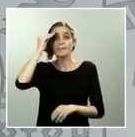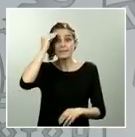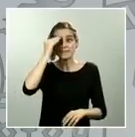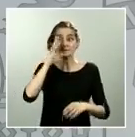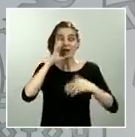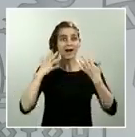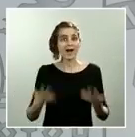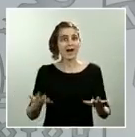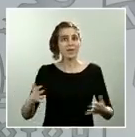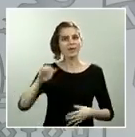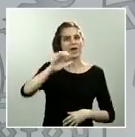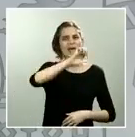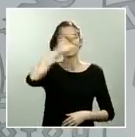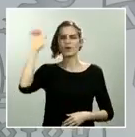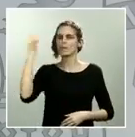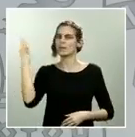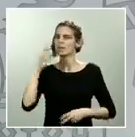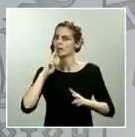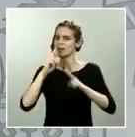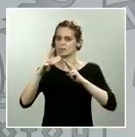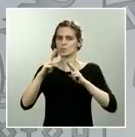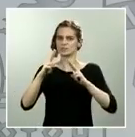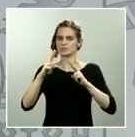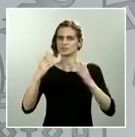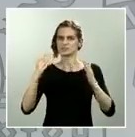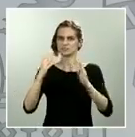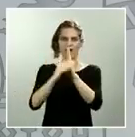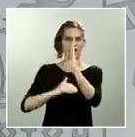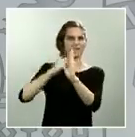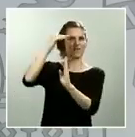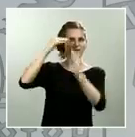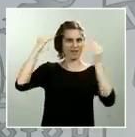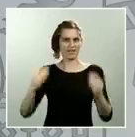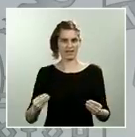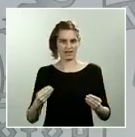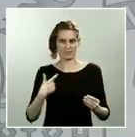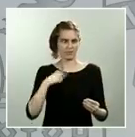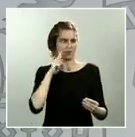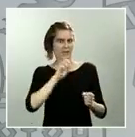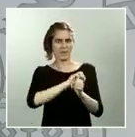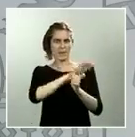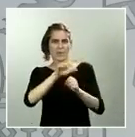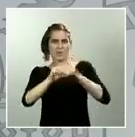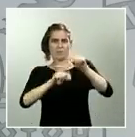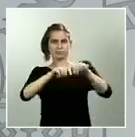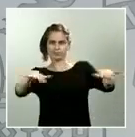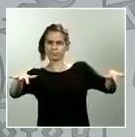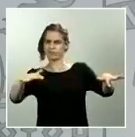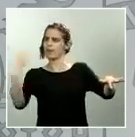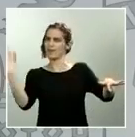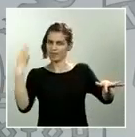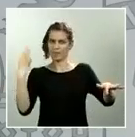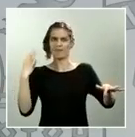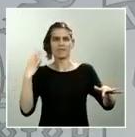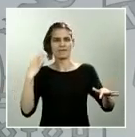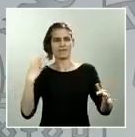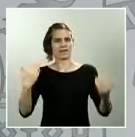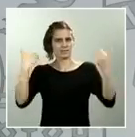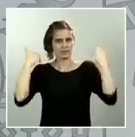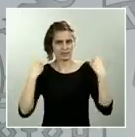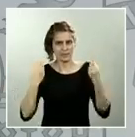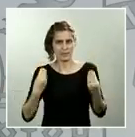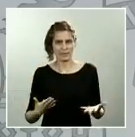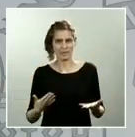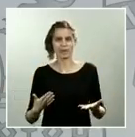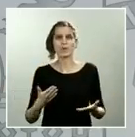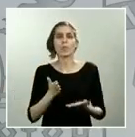respuesta a la altura de lo que ha sido esta pandemia en la que se pueda mutualizar parte de esa deuda. Cualquier instrumento que